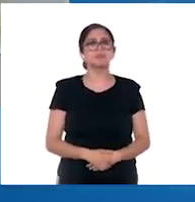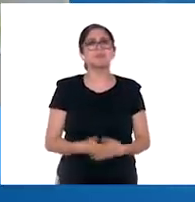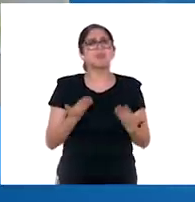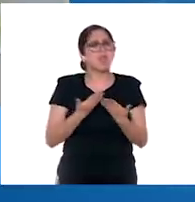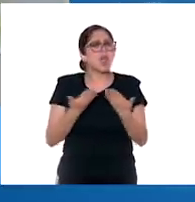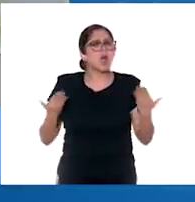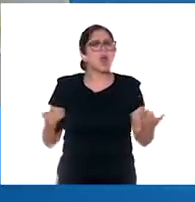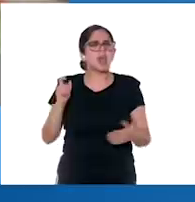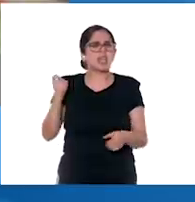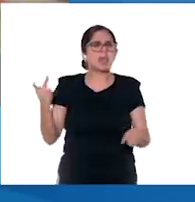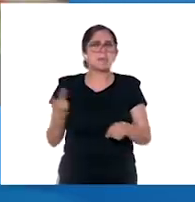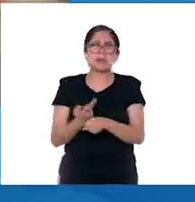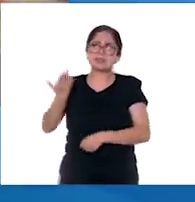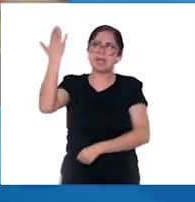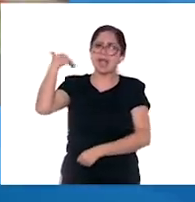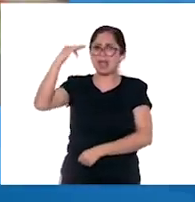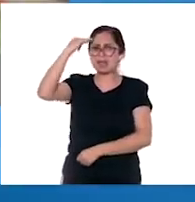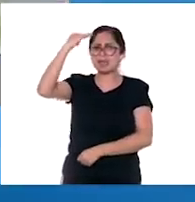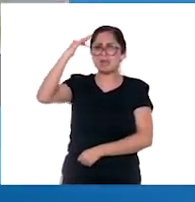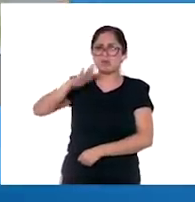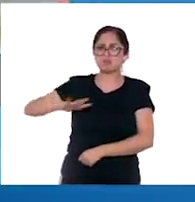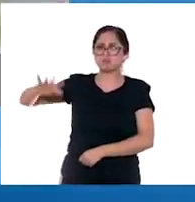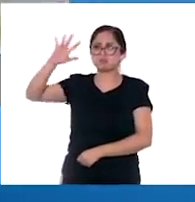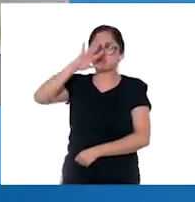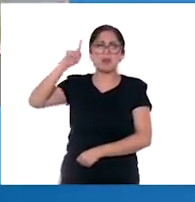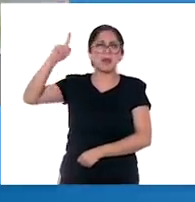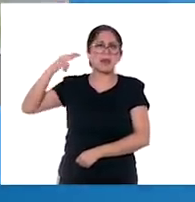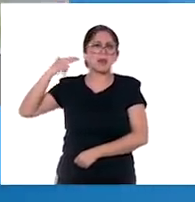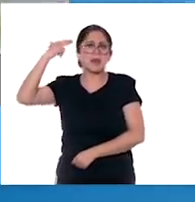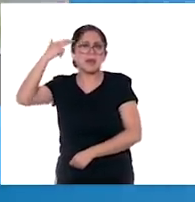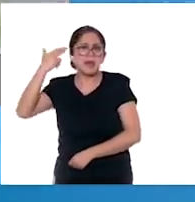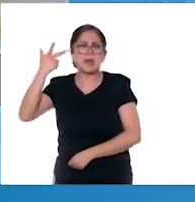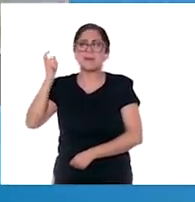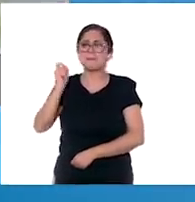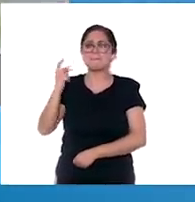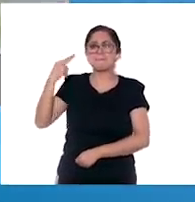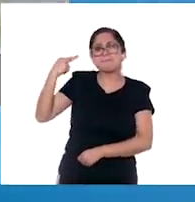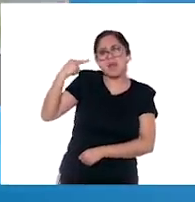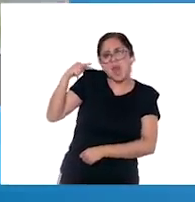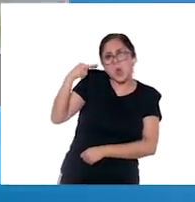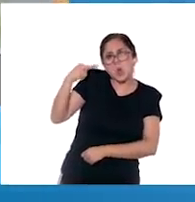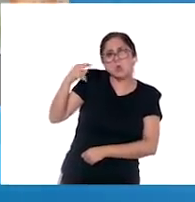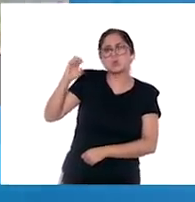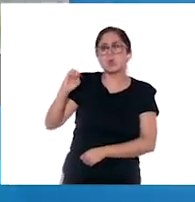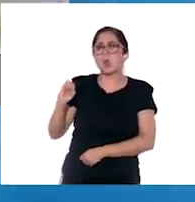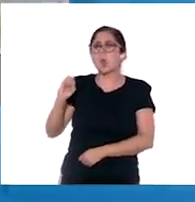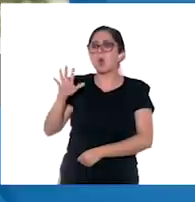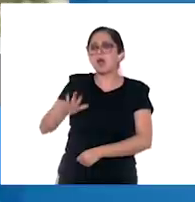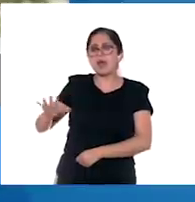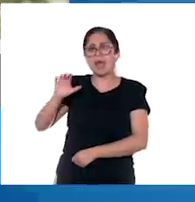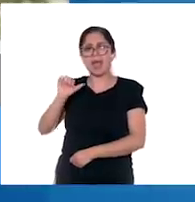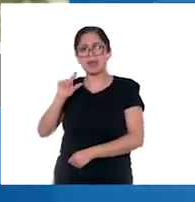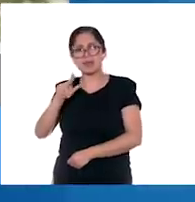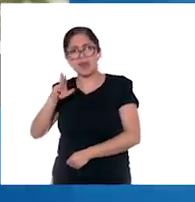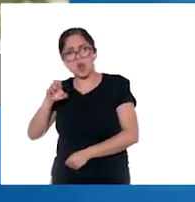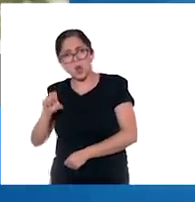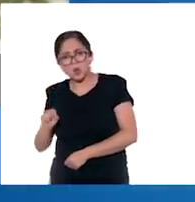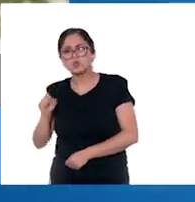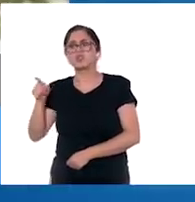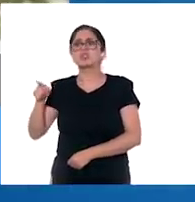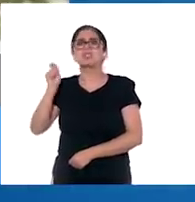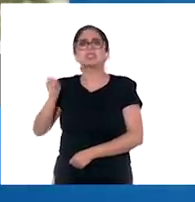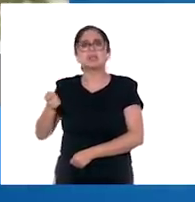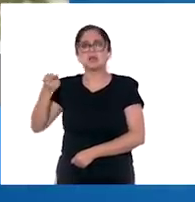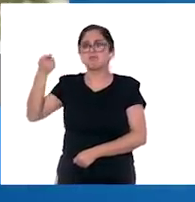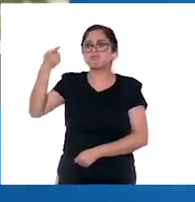durante la época virreinal en las plantaciones, por ejemplo, en Veracruz o en la Costa Chica, como arrieros, como capataces de